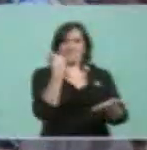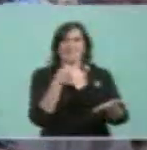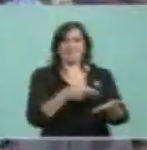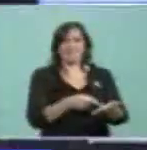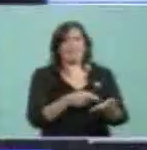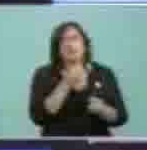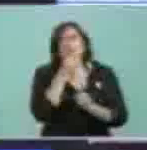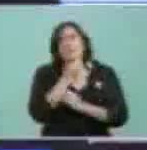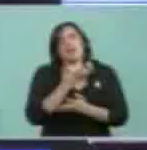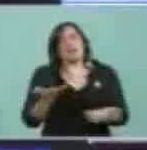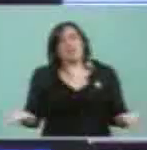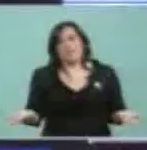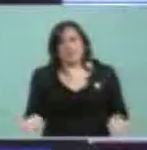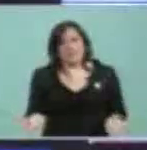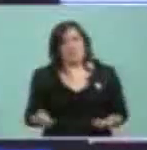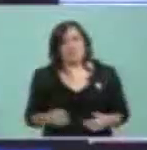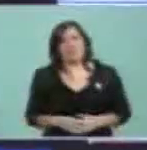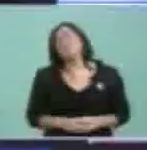Maravilla.